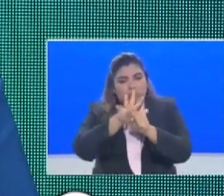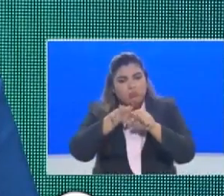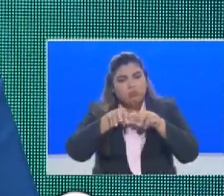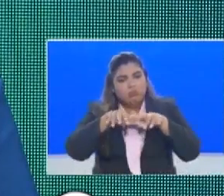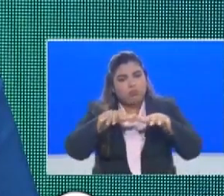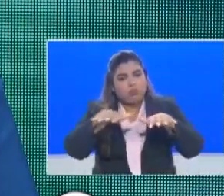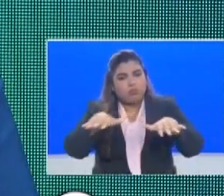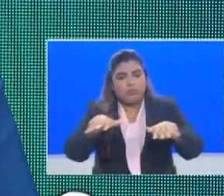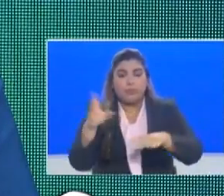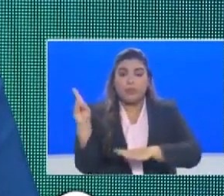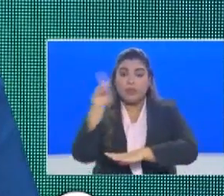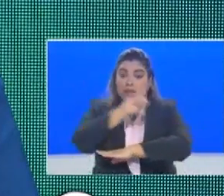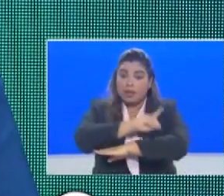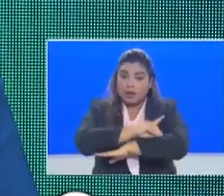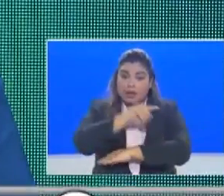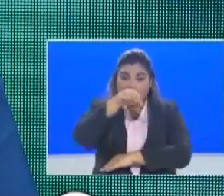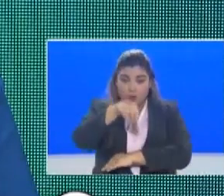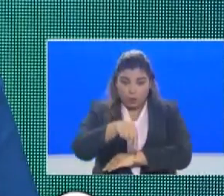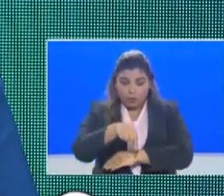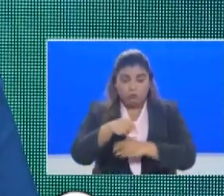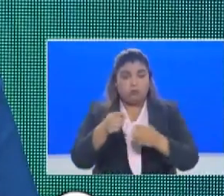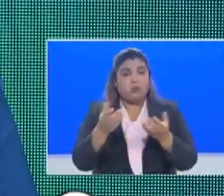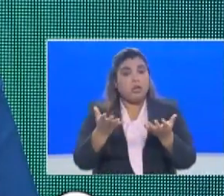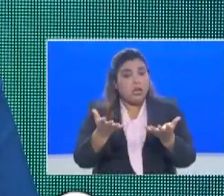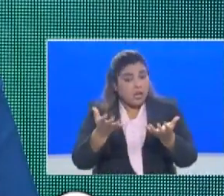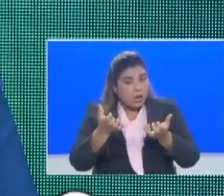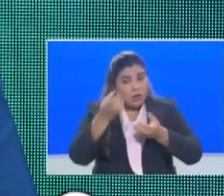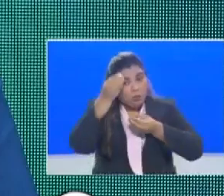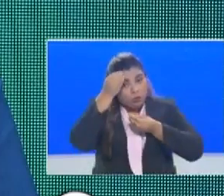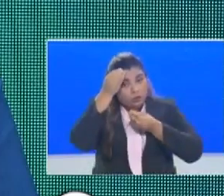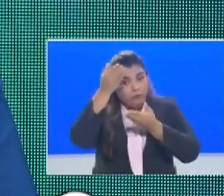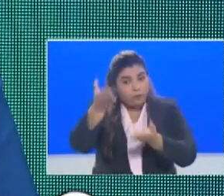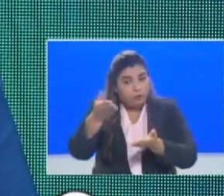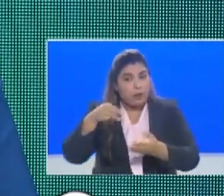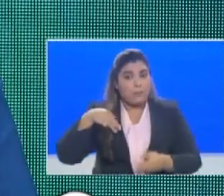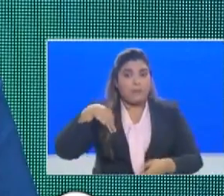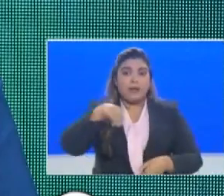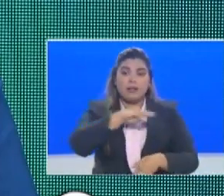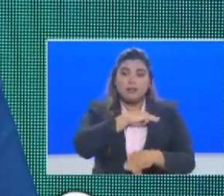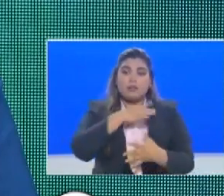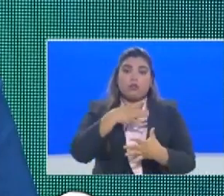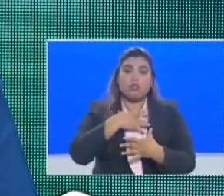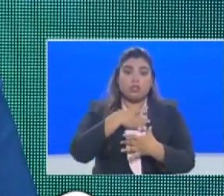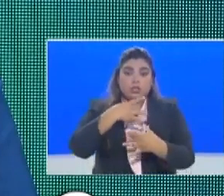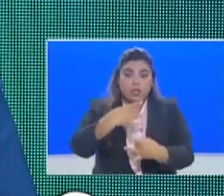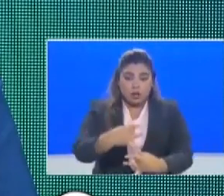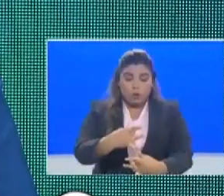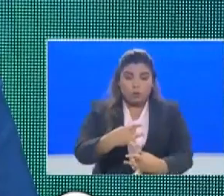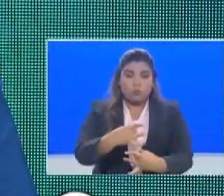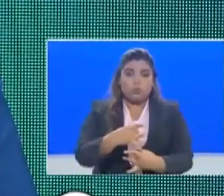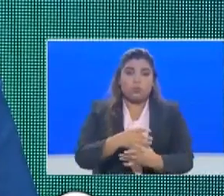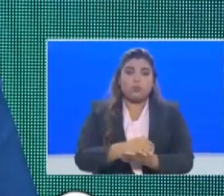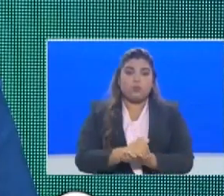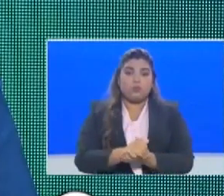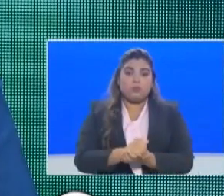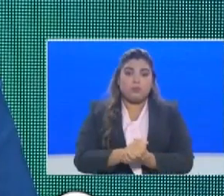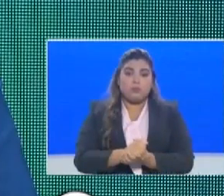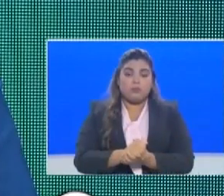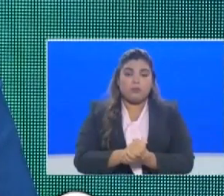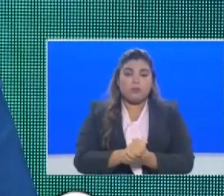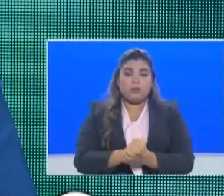dar a conocer que el Ministerio de Salud ha recibido una asignación motivo de un